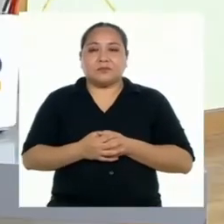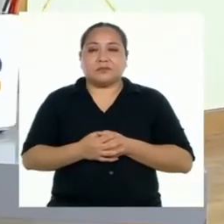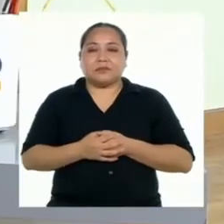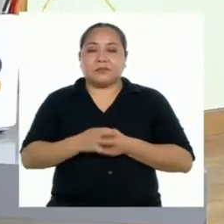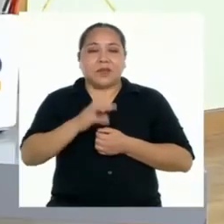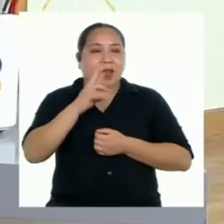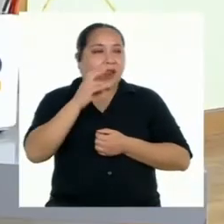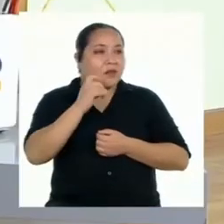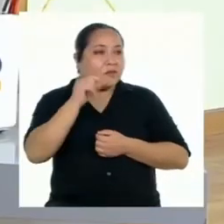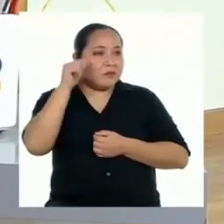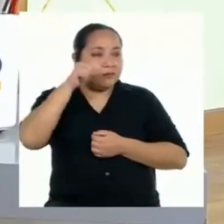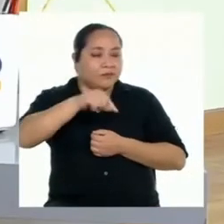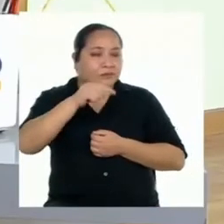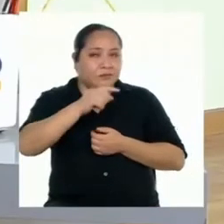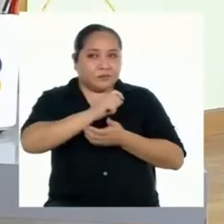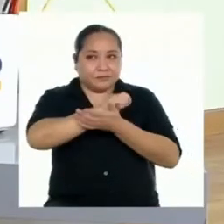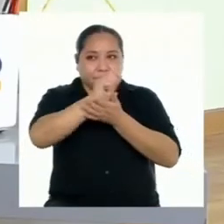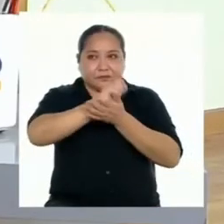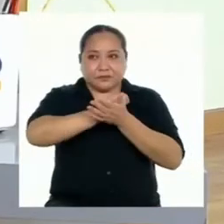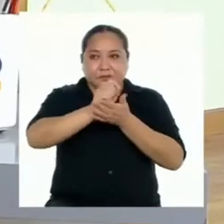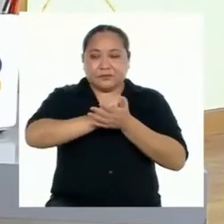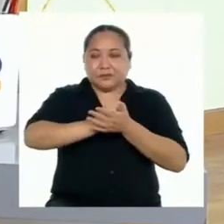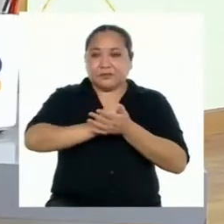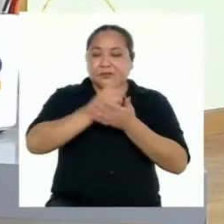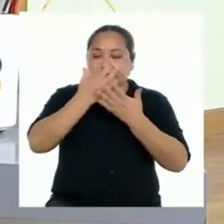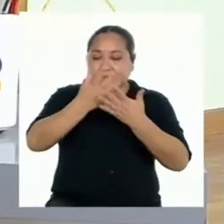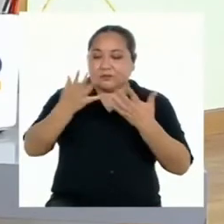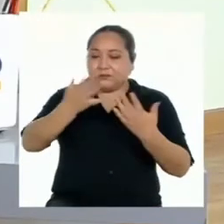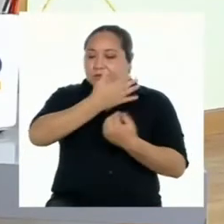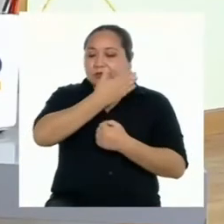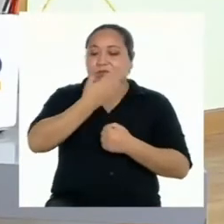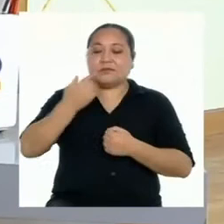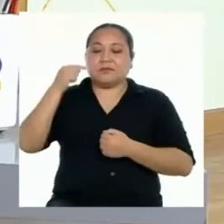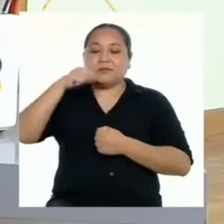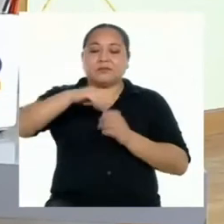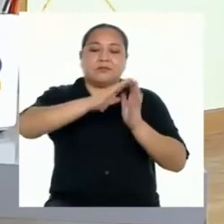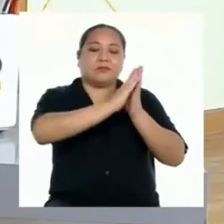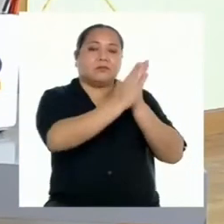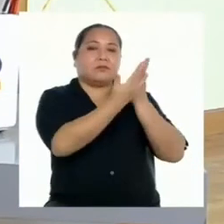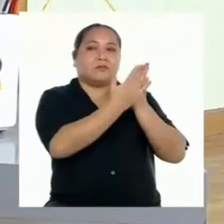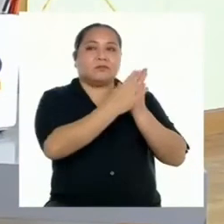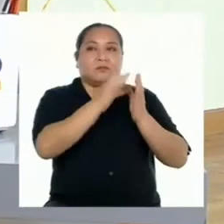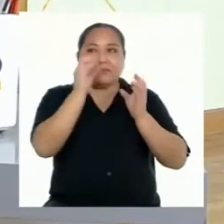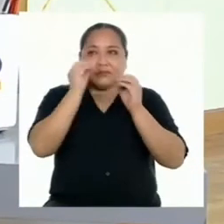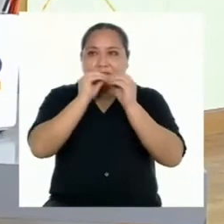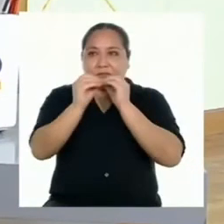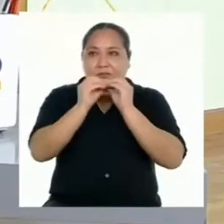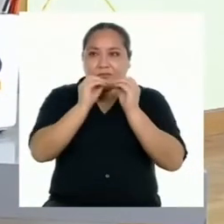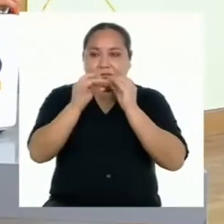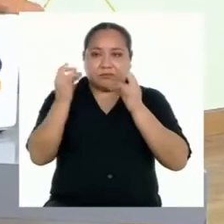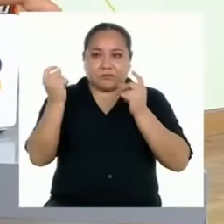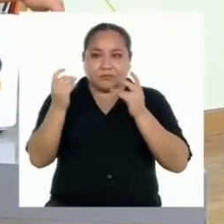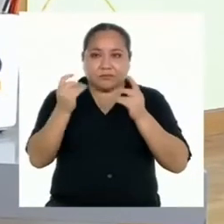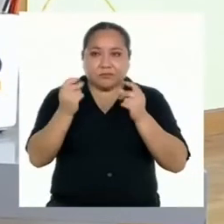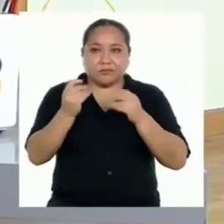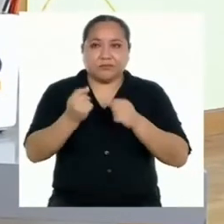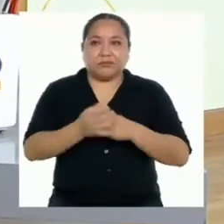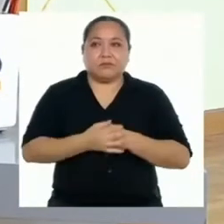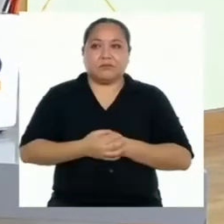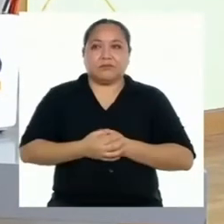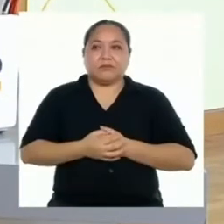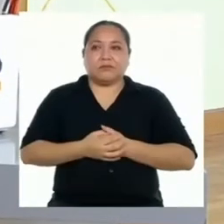Reboot, aquí tenemos anotadas las cosas que debemos mejorar de nuestro díptico. Hay que corregirlo al toque.